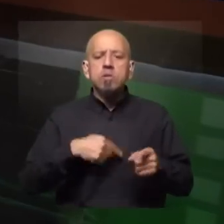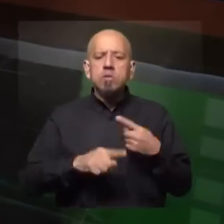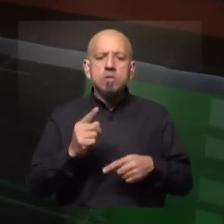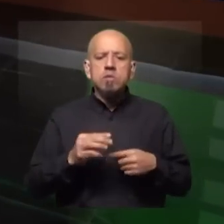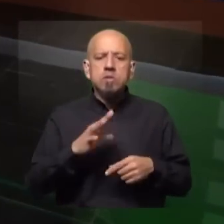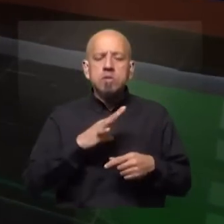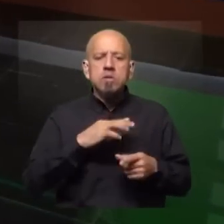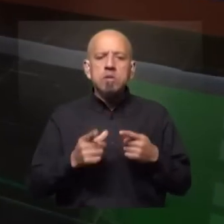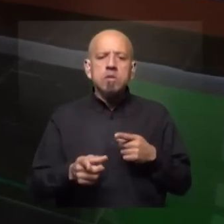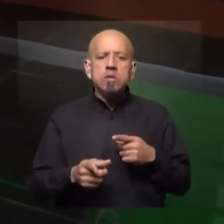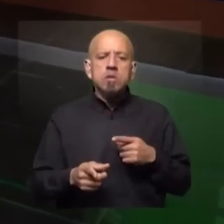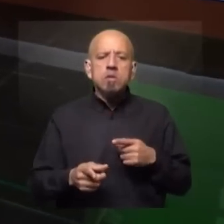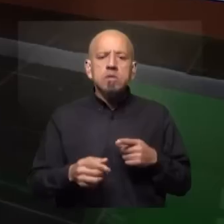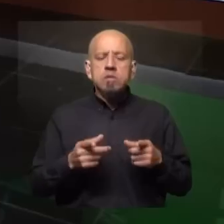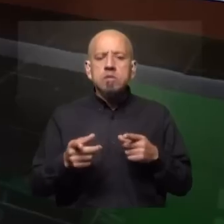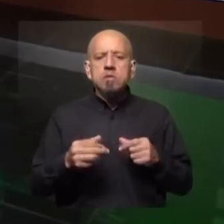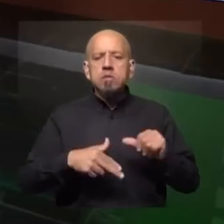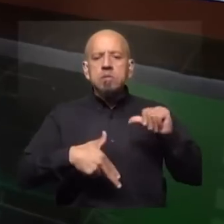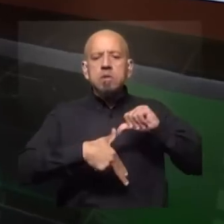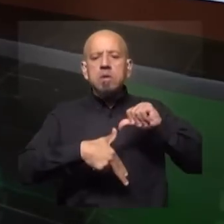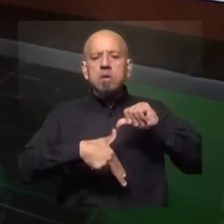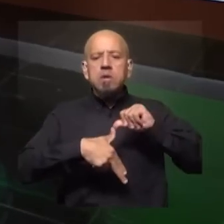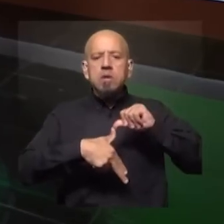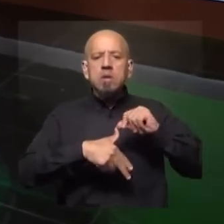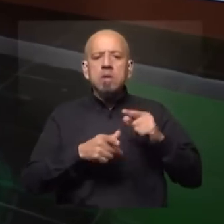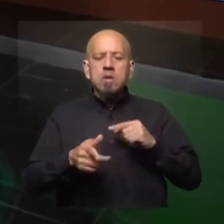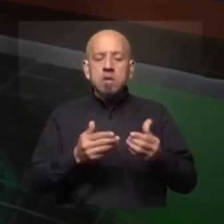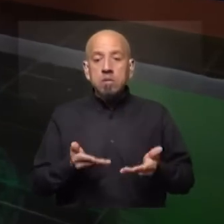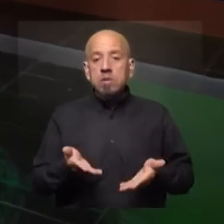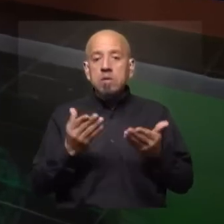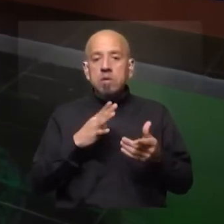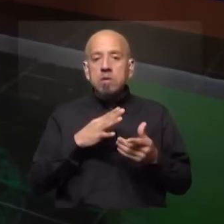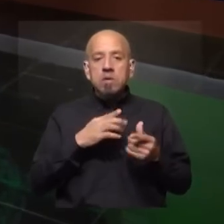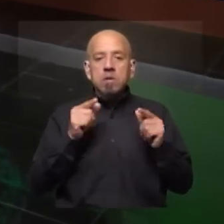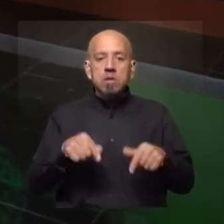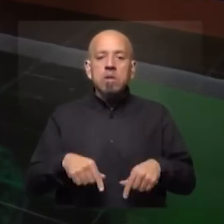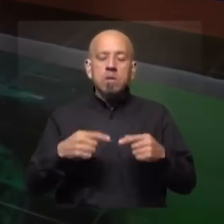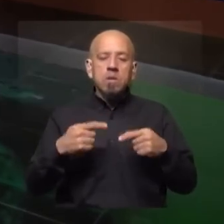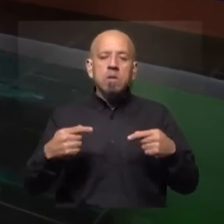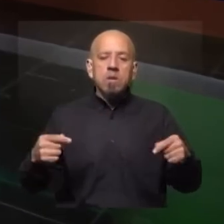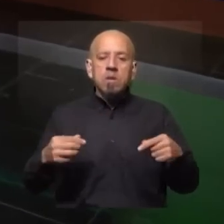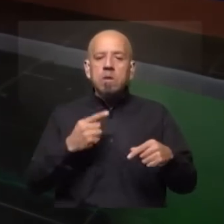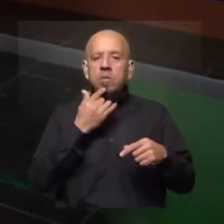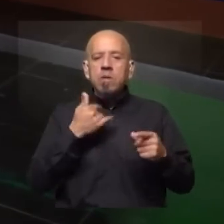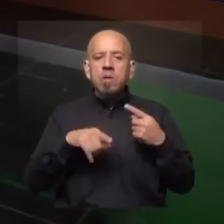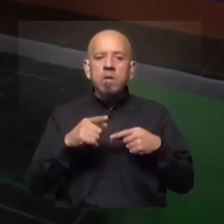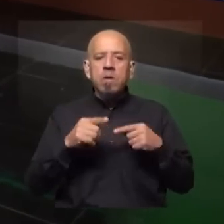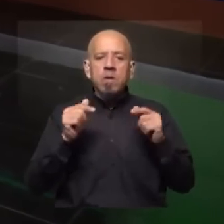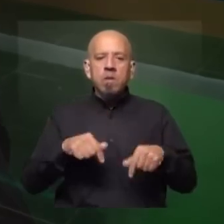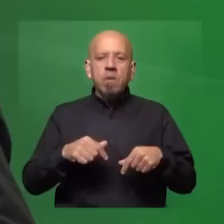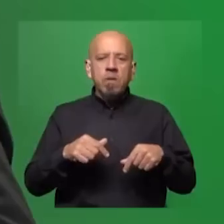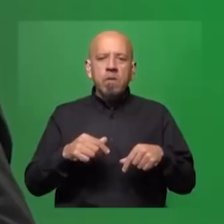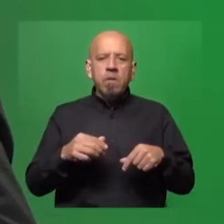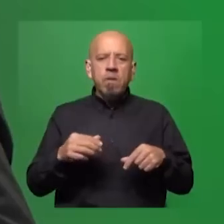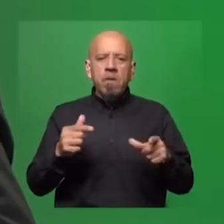relacionar las cosas. Cuando decimos que América Latina ha aumentado su intrascendencia, hay que asociarla a este tipo de cosas, por ejemplo, de que entre nosotros comerciamos